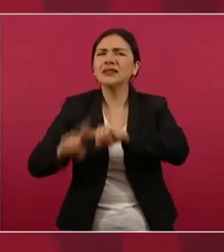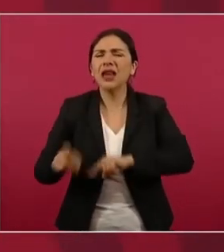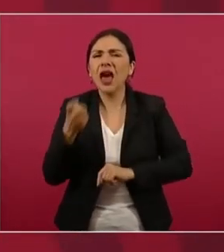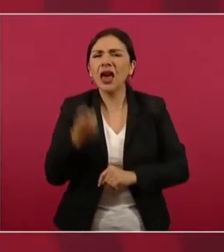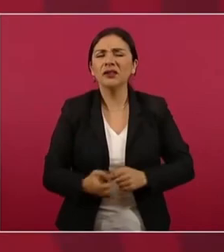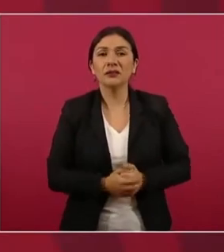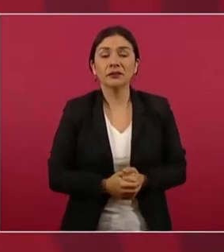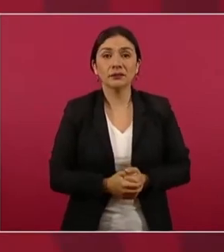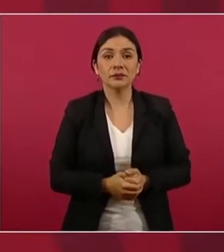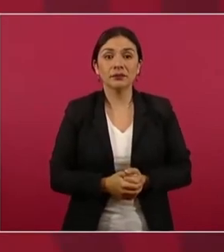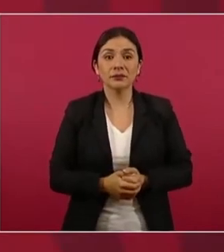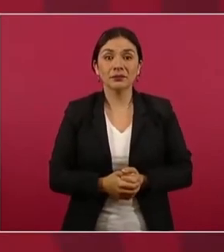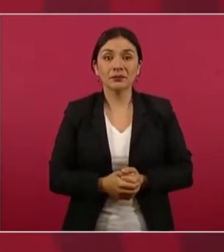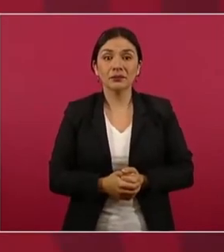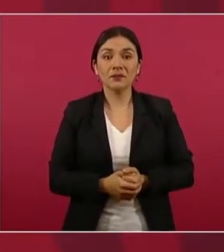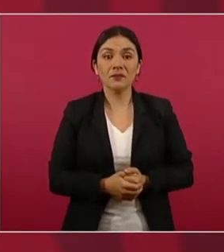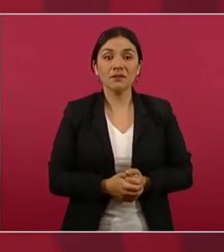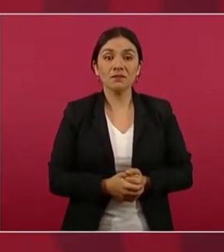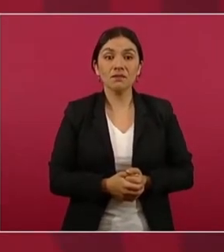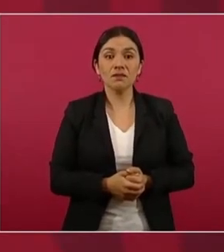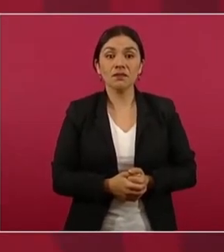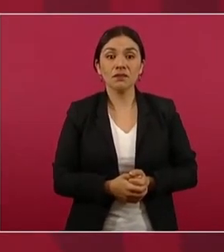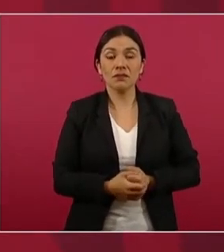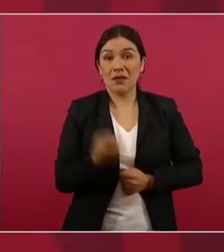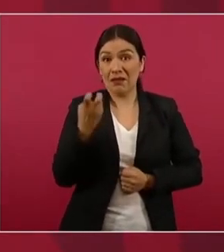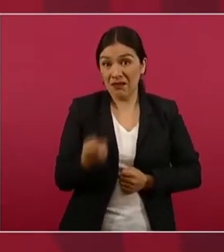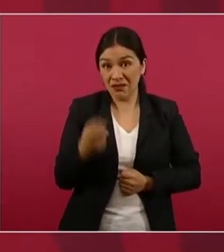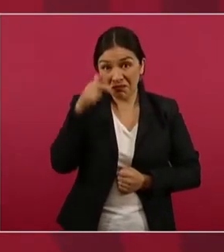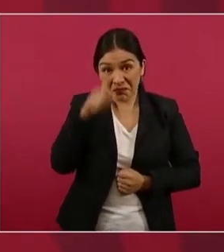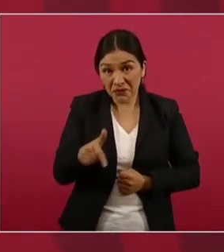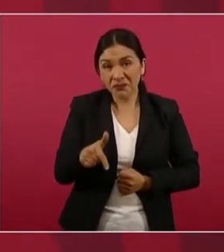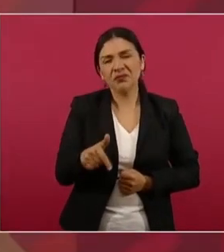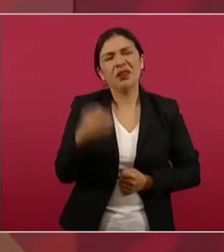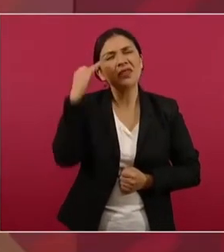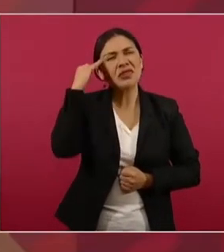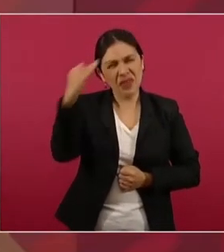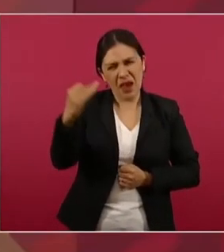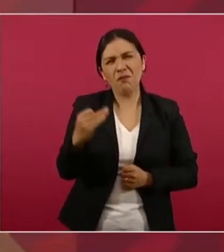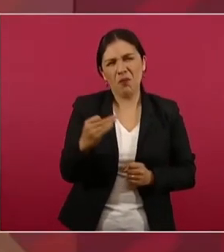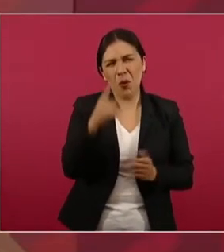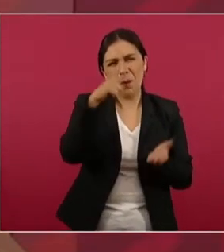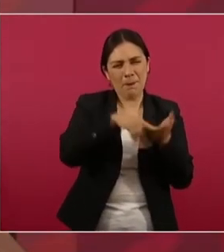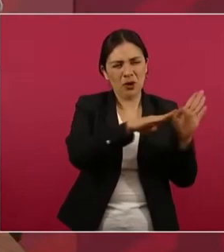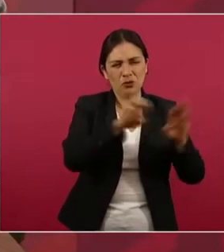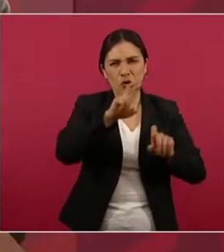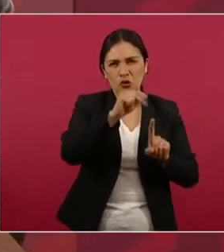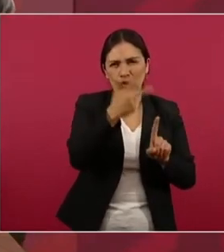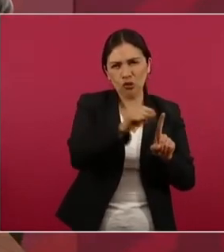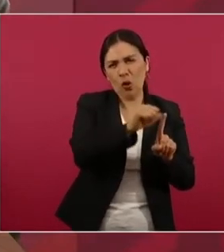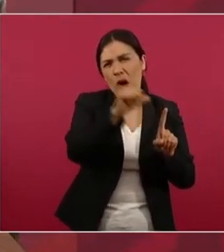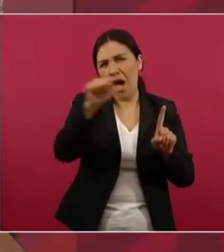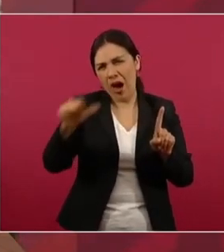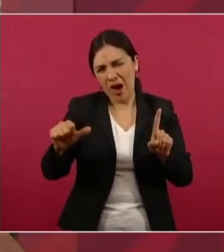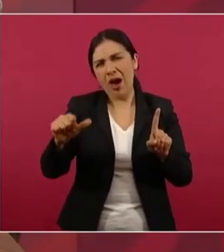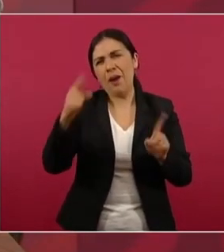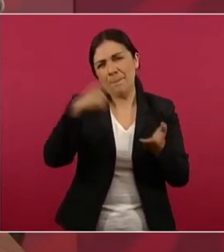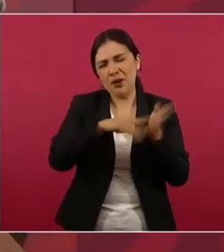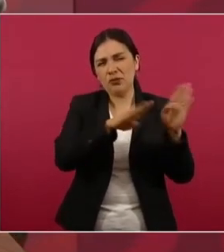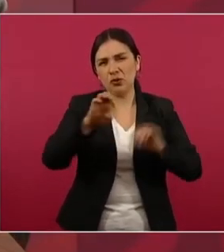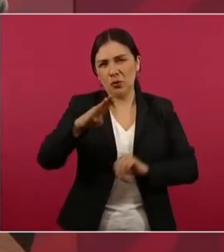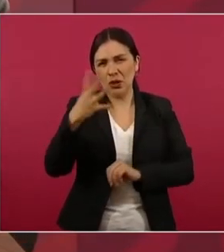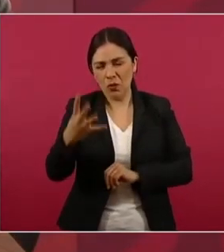estamos hablando de uno de los periodos, de un sexenio